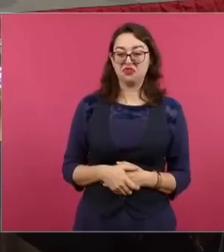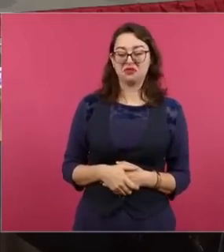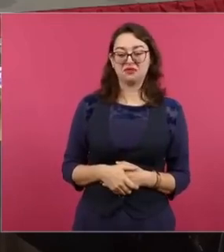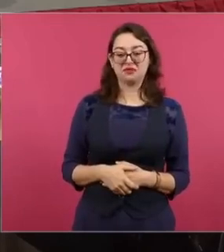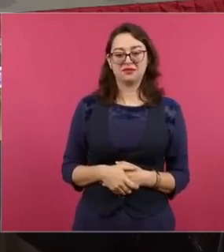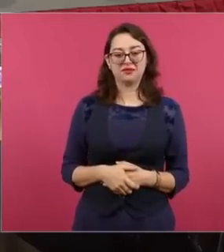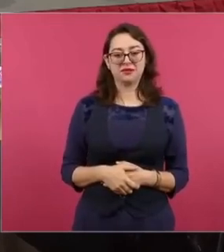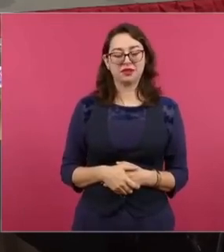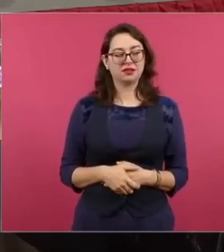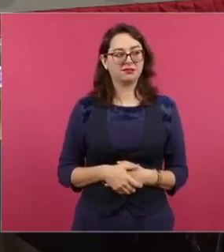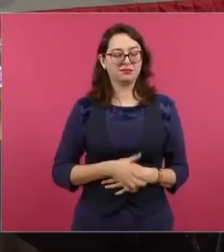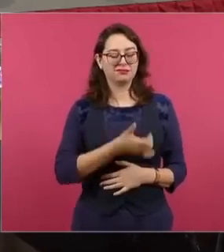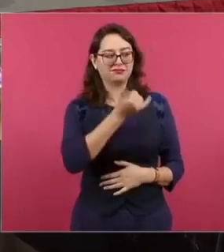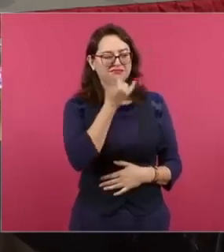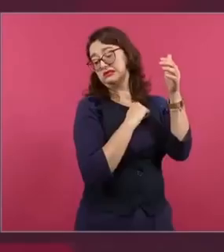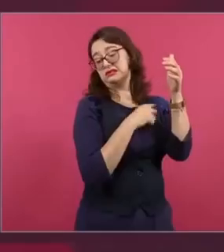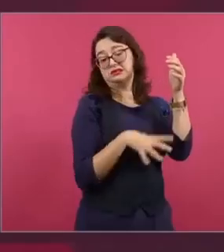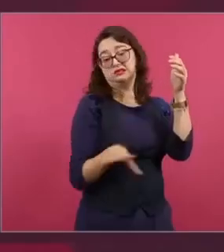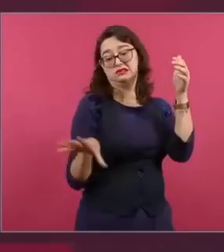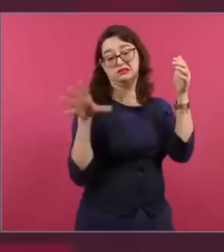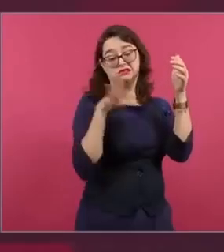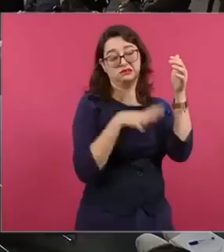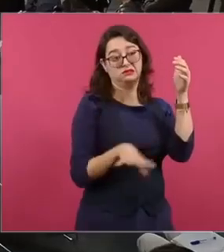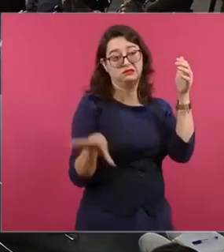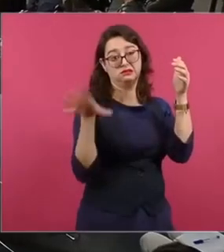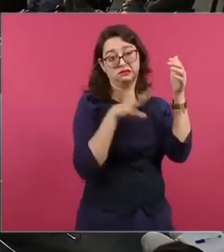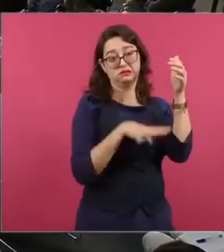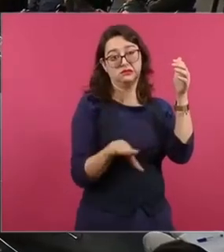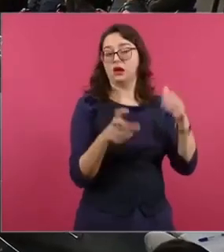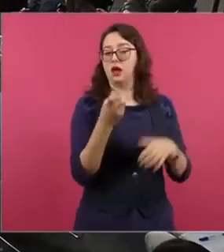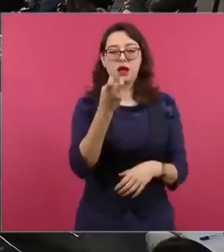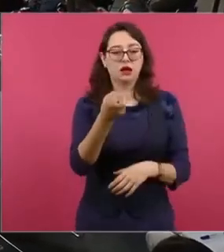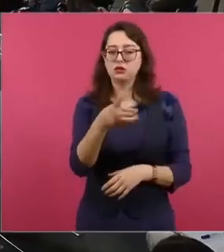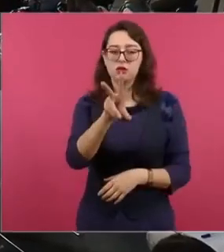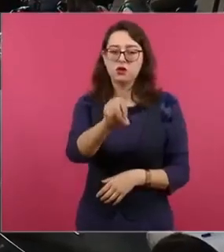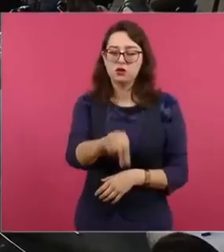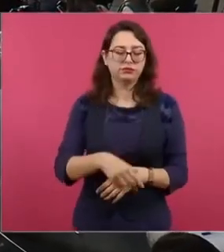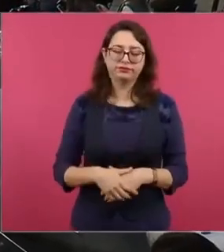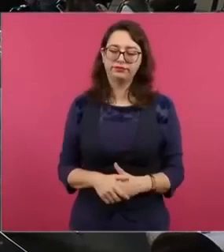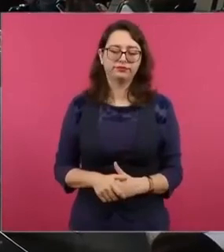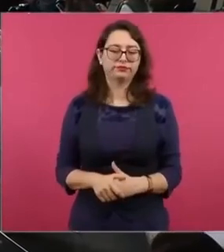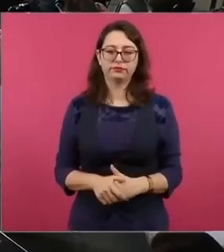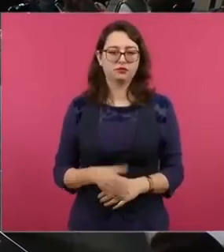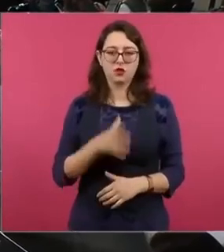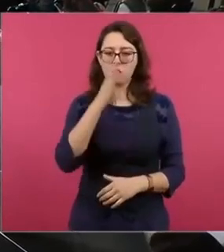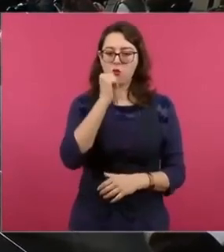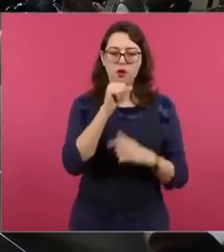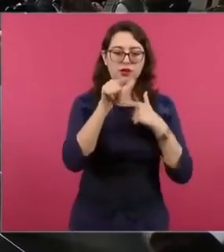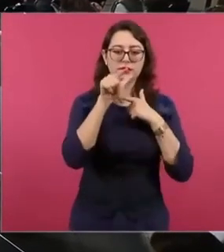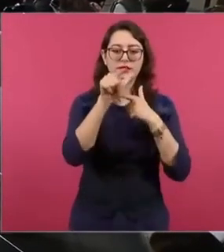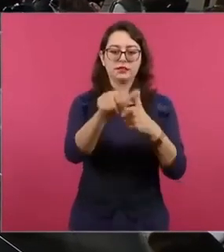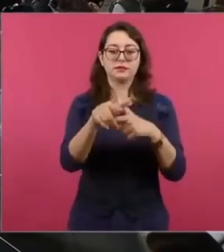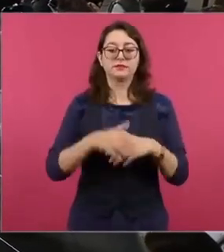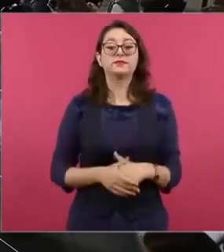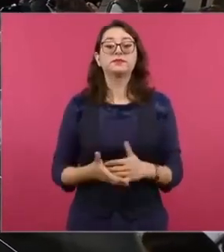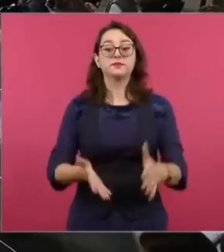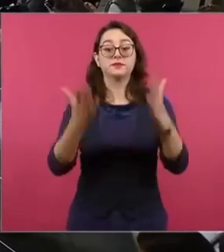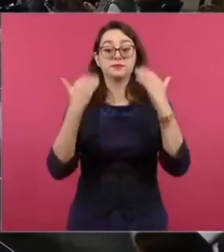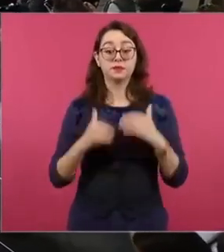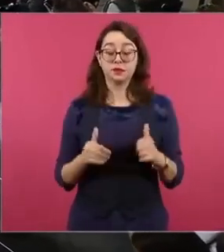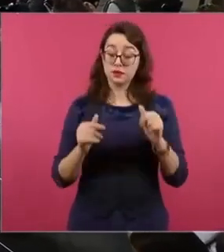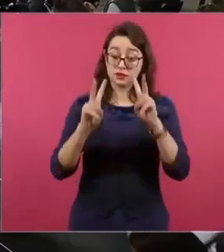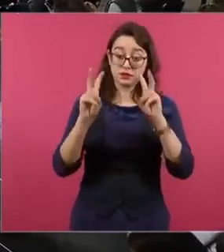No tienen esa cultura. Por eso tenemos que seguir adelante. Lo de los libros que me preguntas